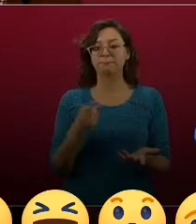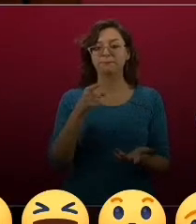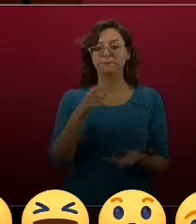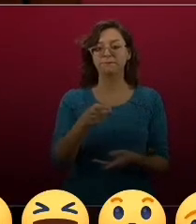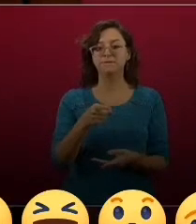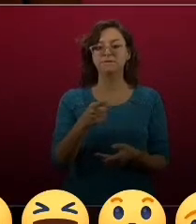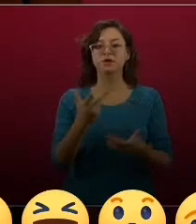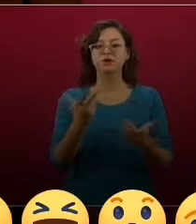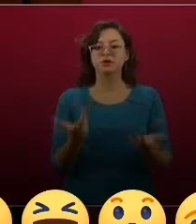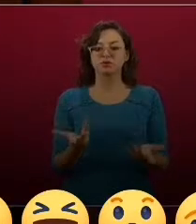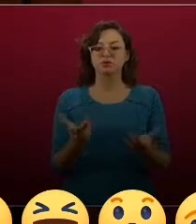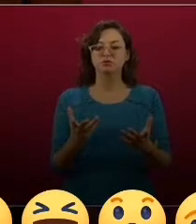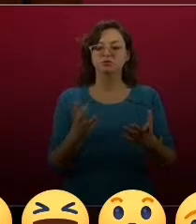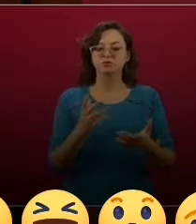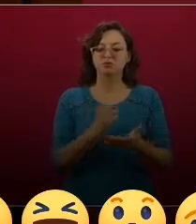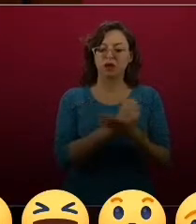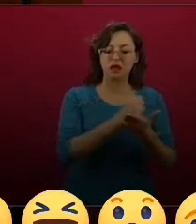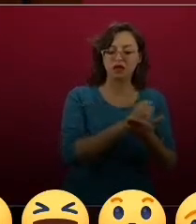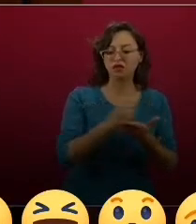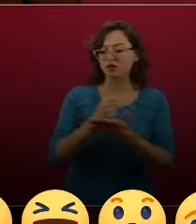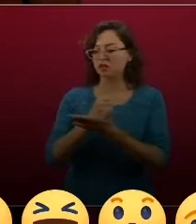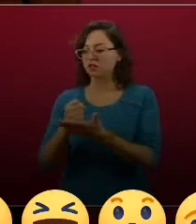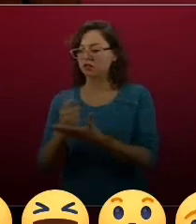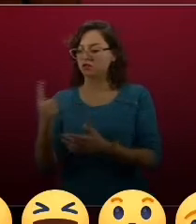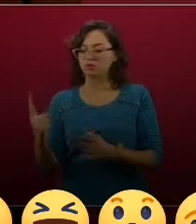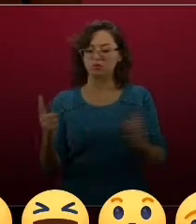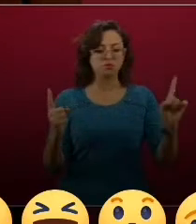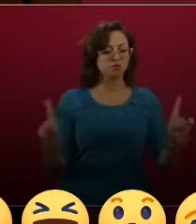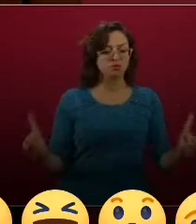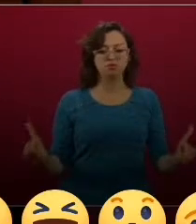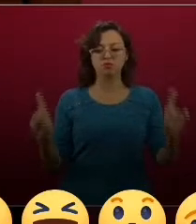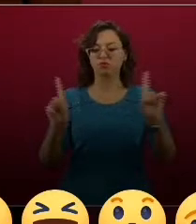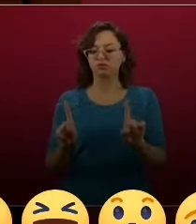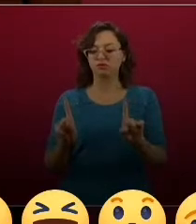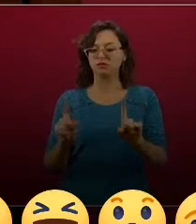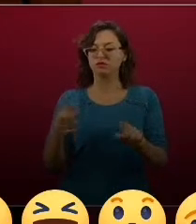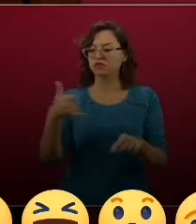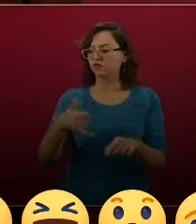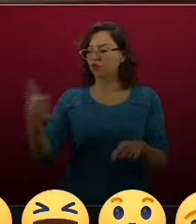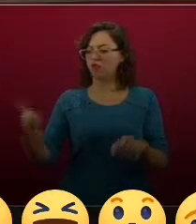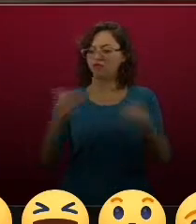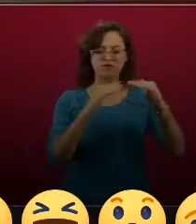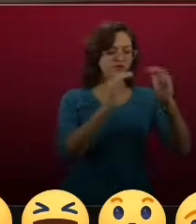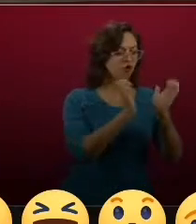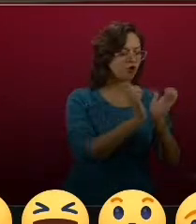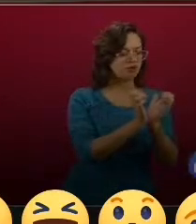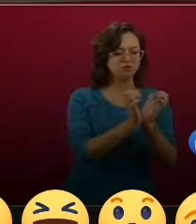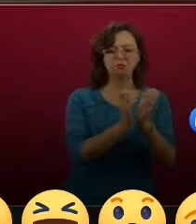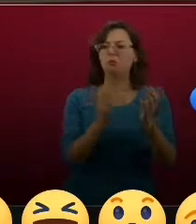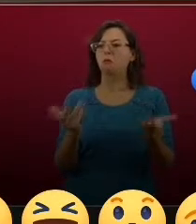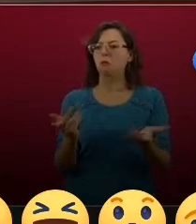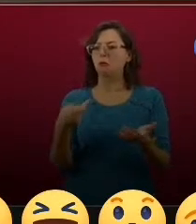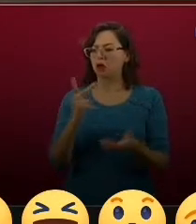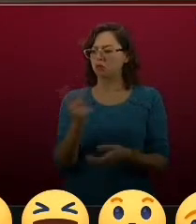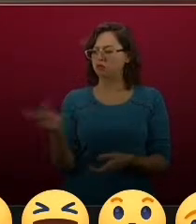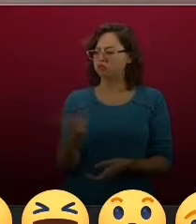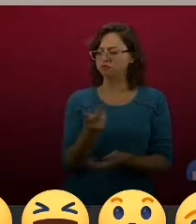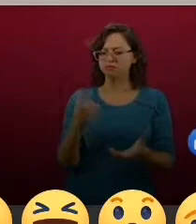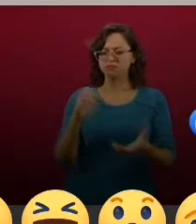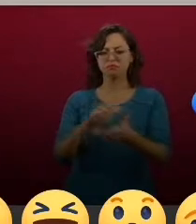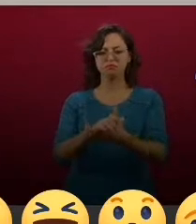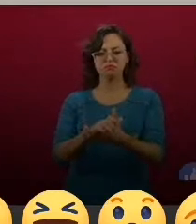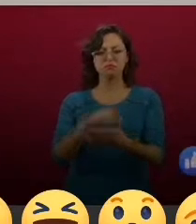pueden unir su crédito. ¿Qué significa eso? Cuando cotizan en diferentes lados, bueno, puede los cónyuges unir su